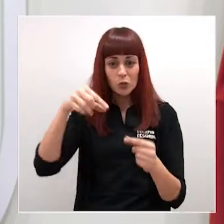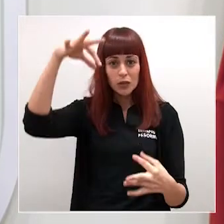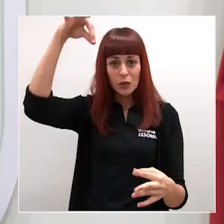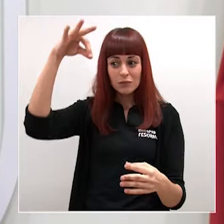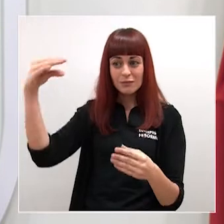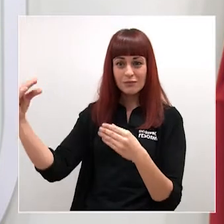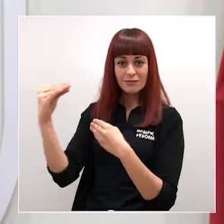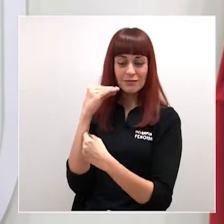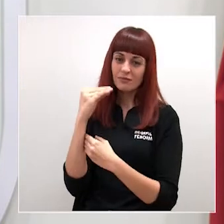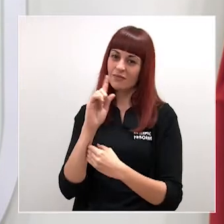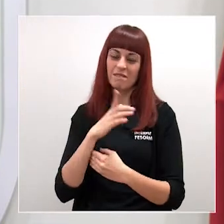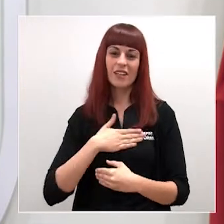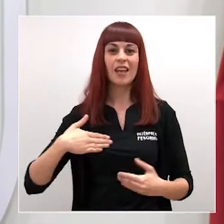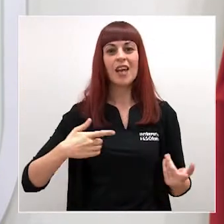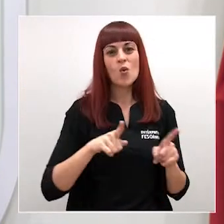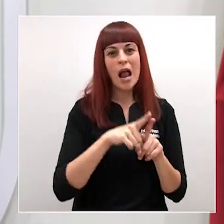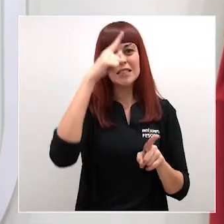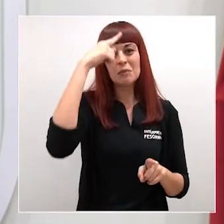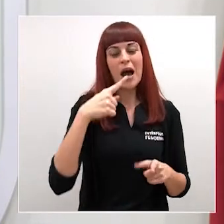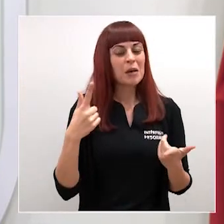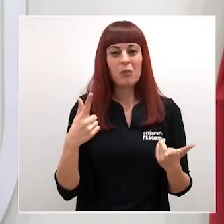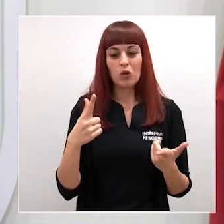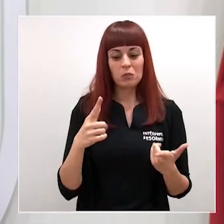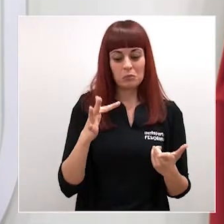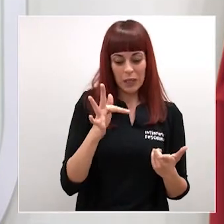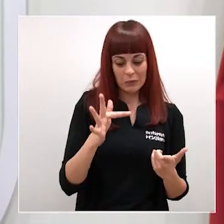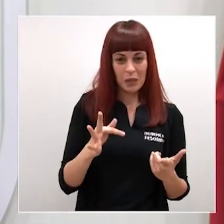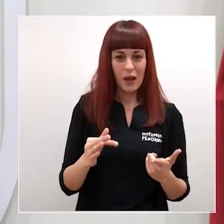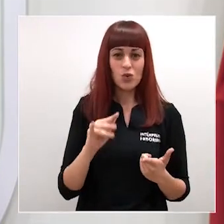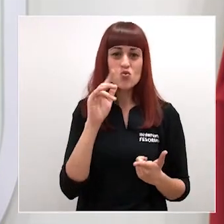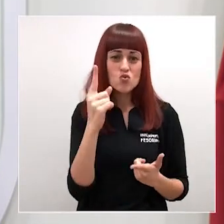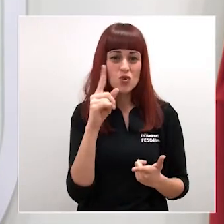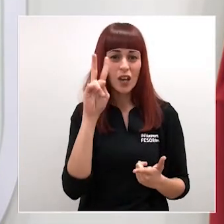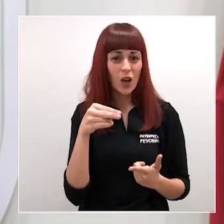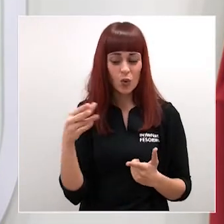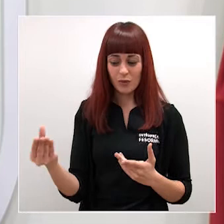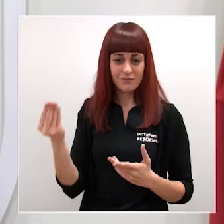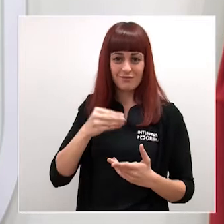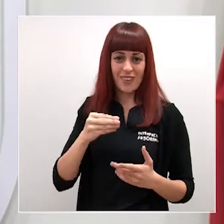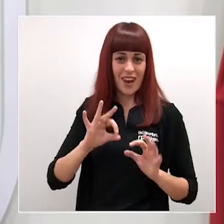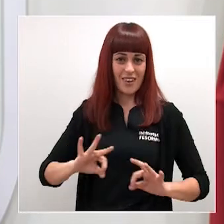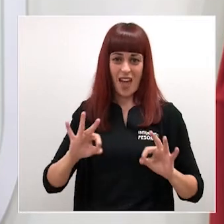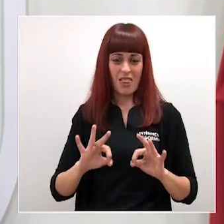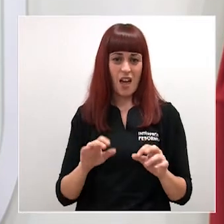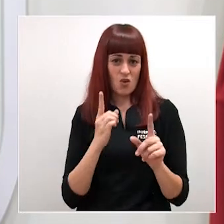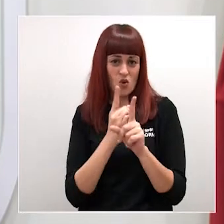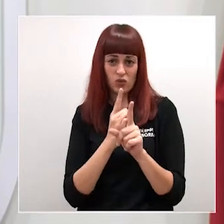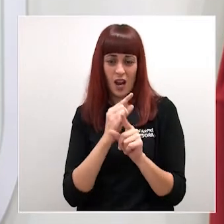un efecto de imagen pero que no suman ni un solo euro para combatir esta crisis.